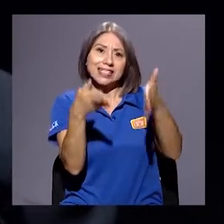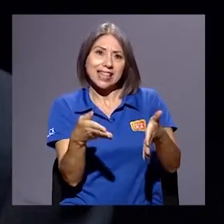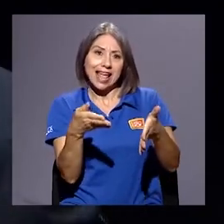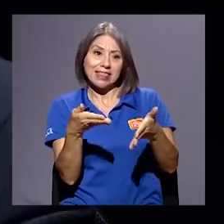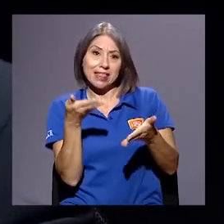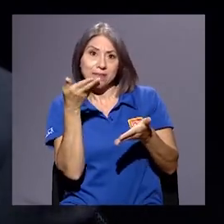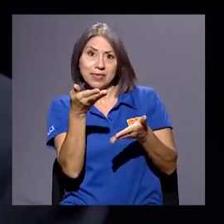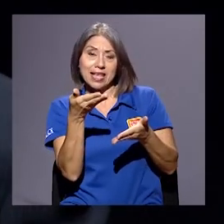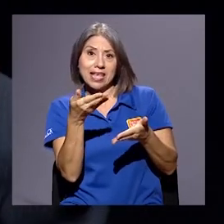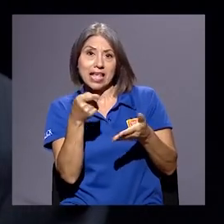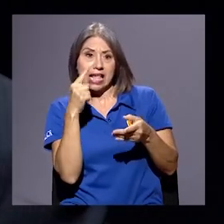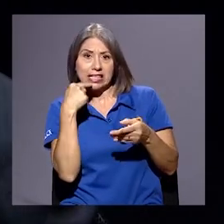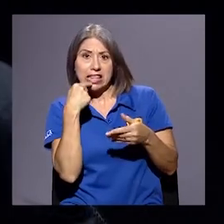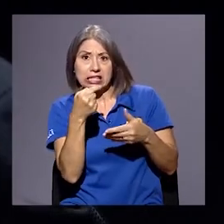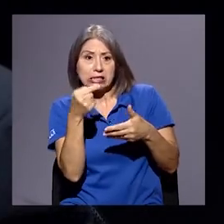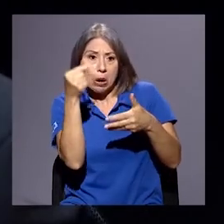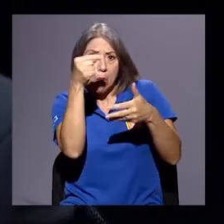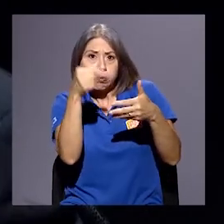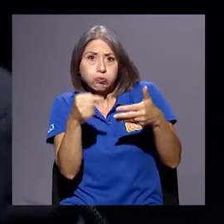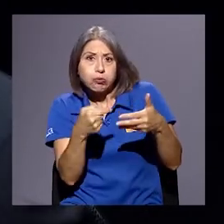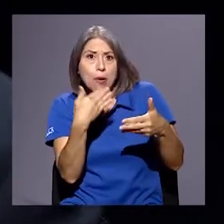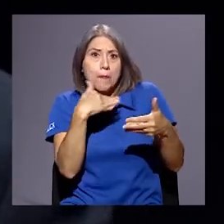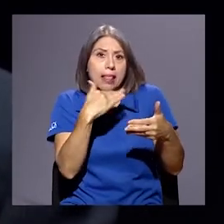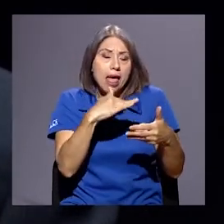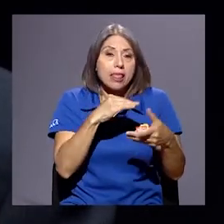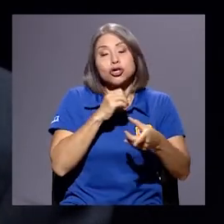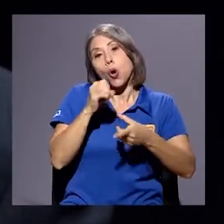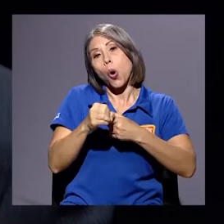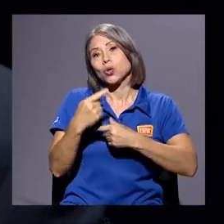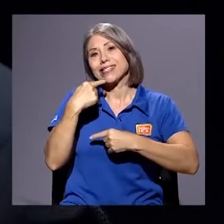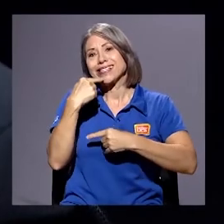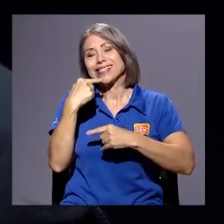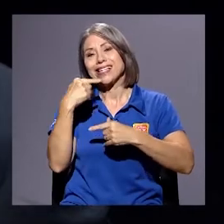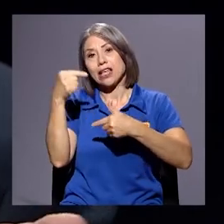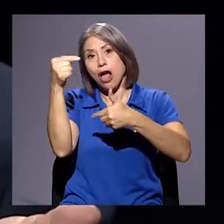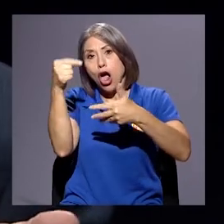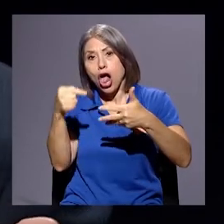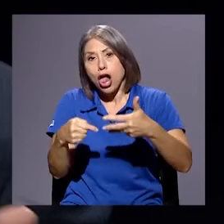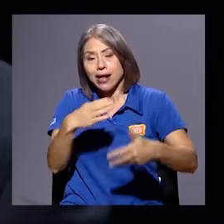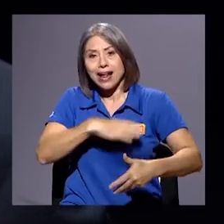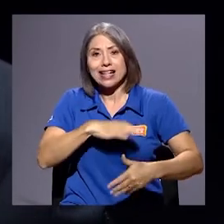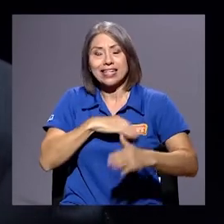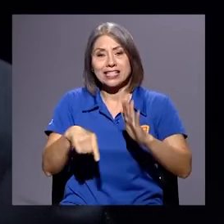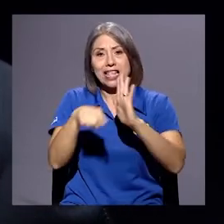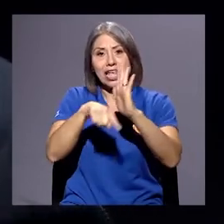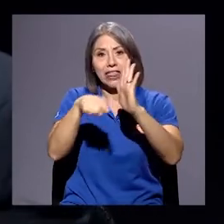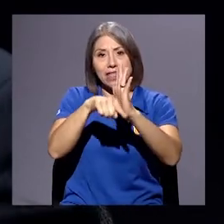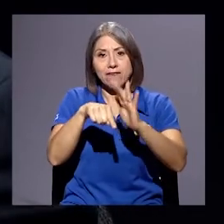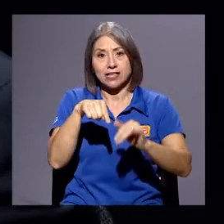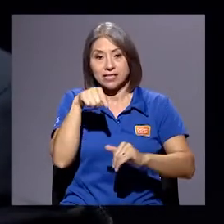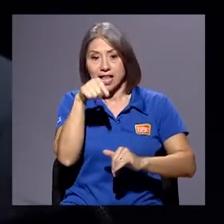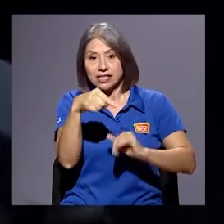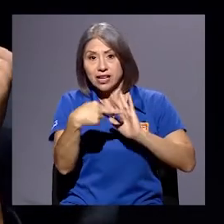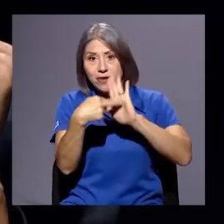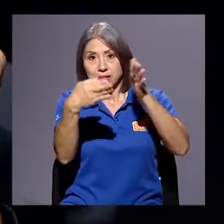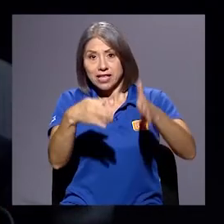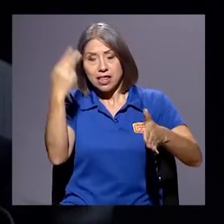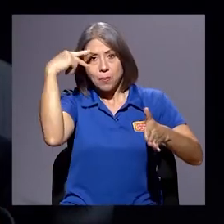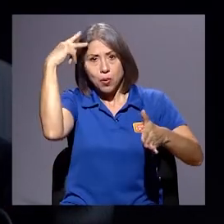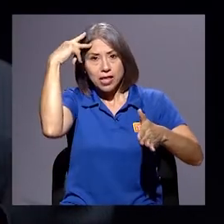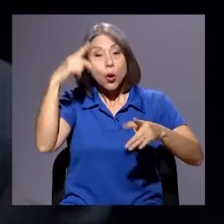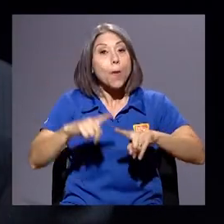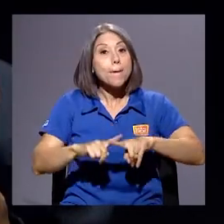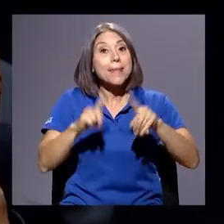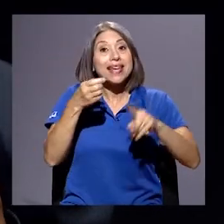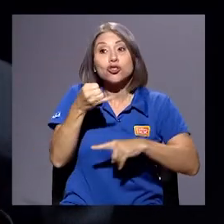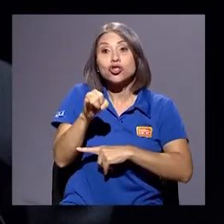maldades o todo tipo de características negativas, y resulta que, cuando usted le pregunta a las